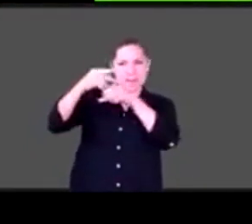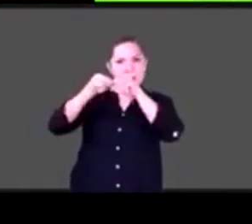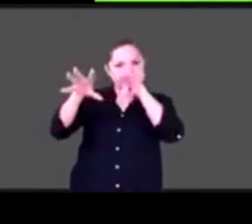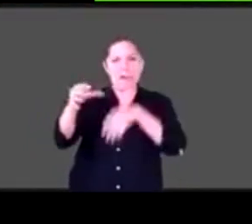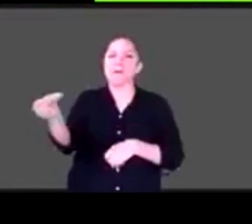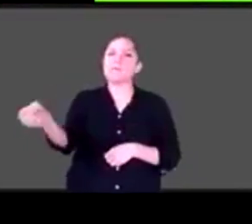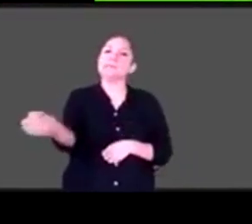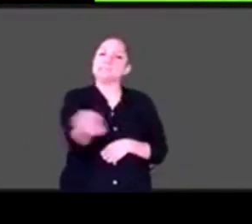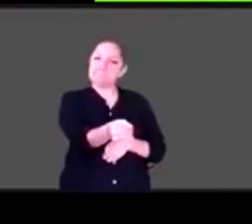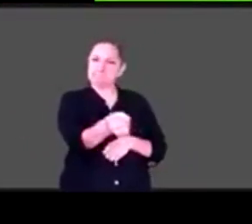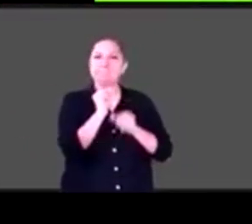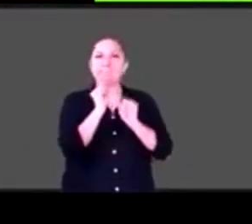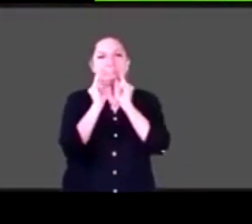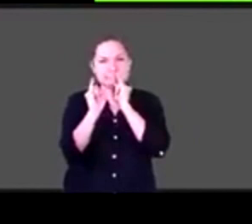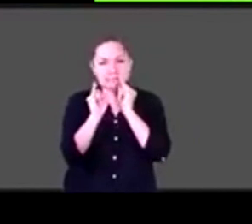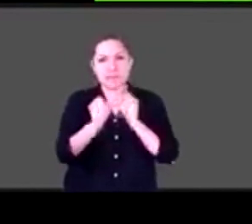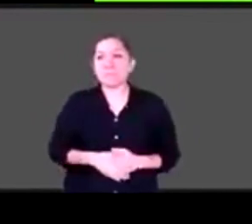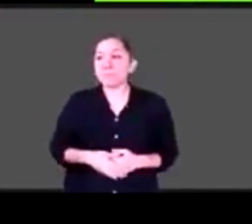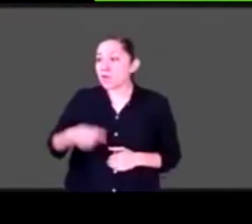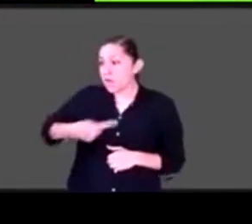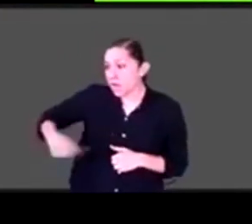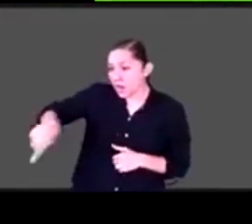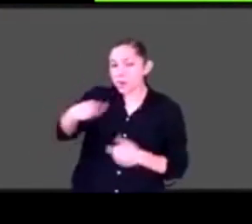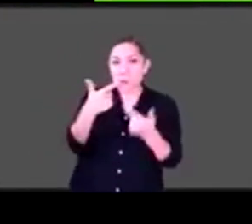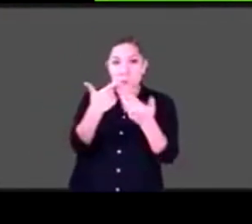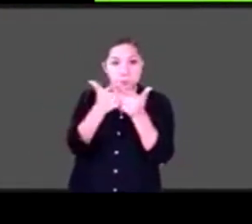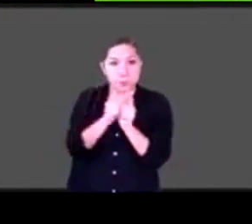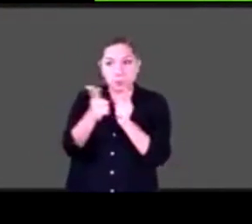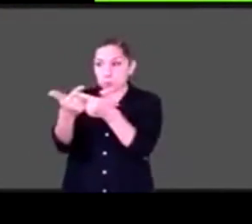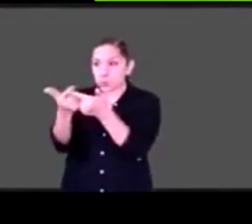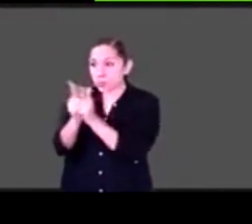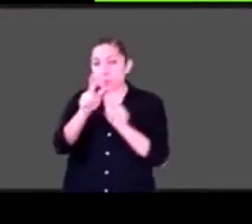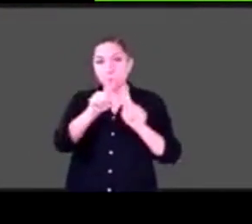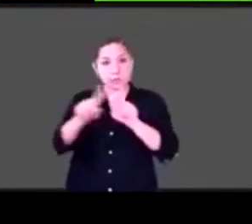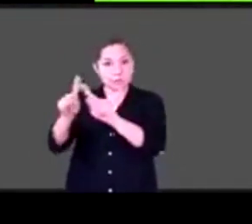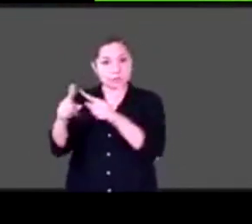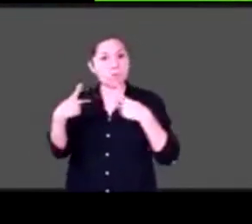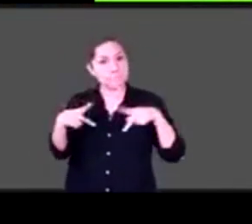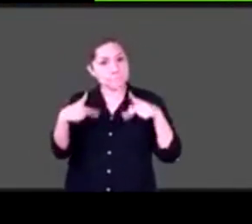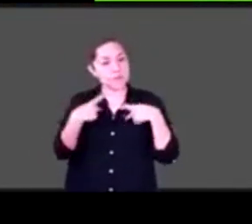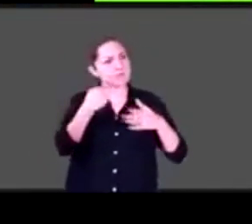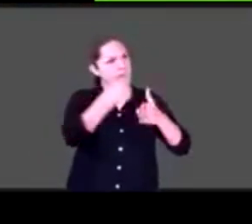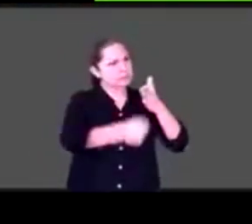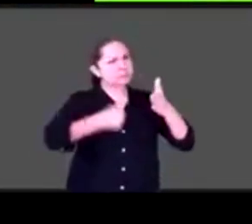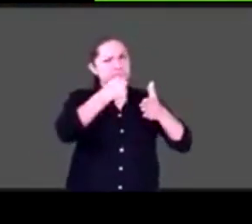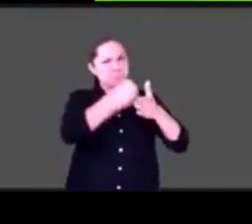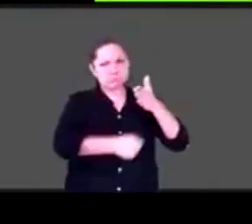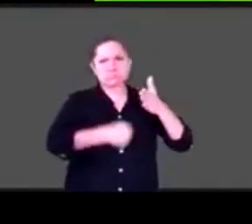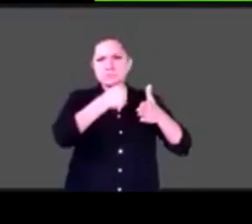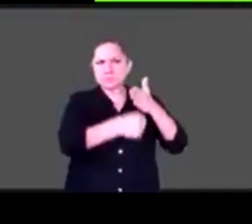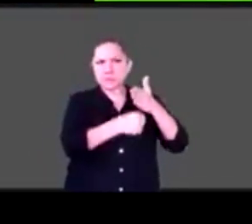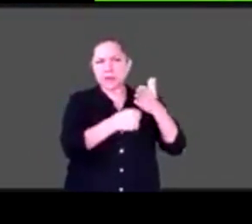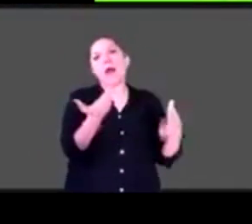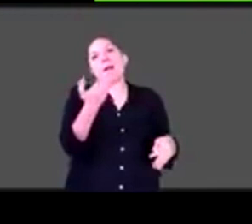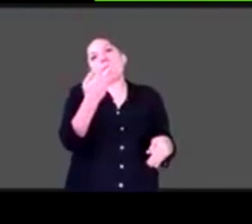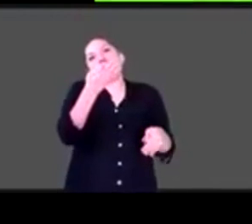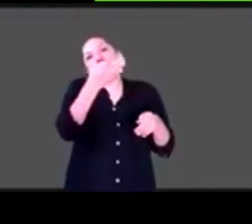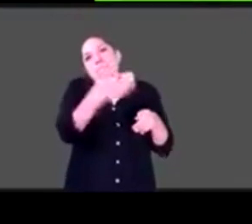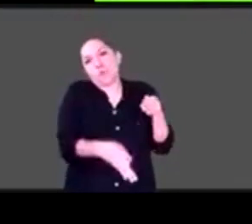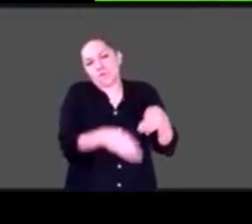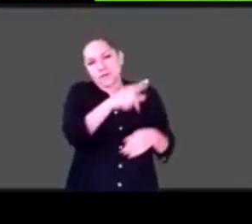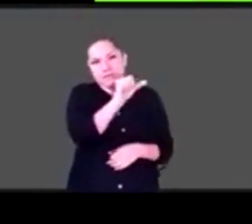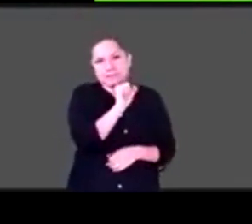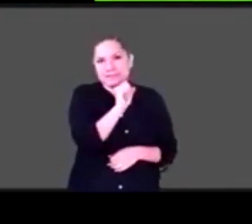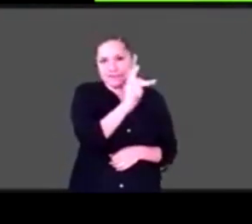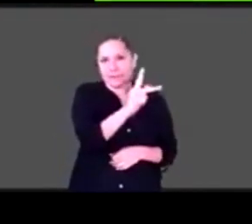presiones de la sociedad civil también que, pues, la CEP ya por fin la semana pasada, me parece, inauguró